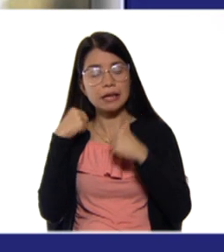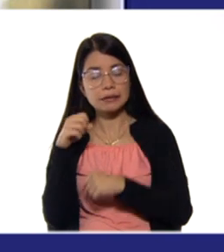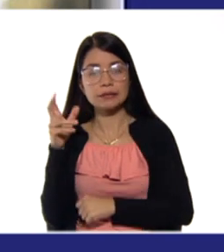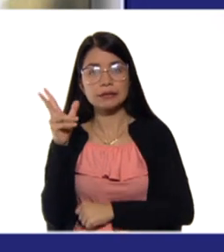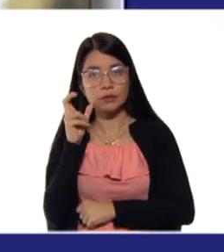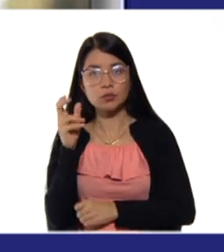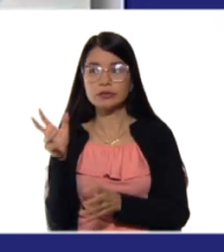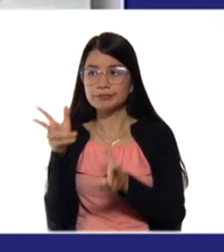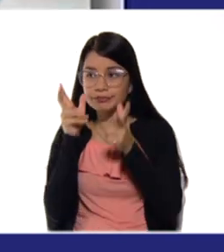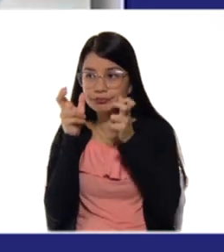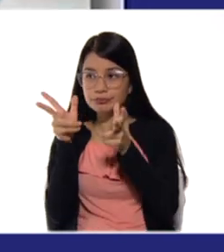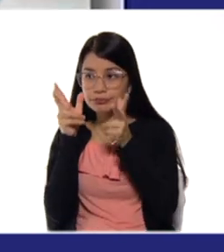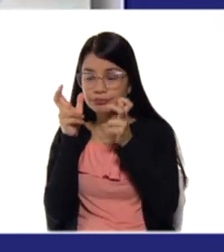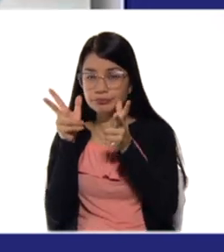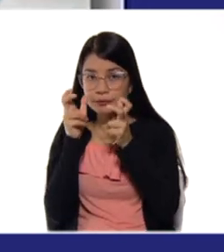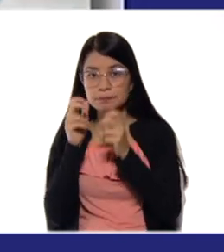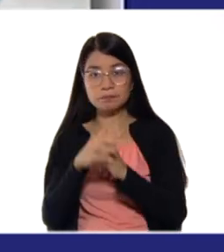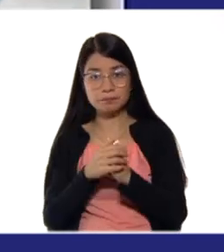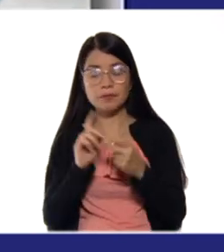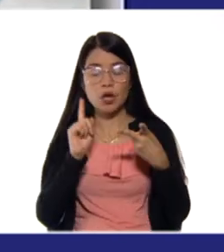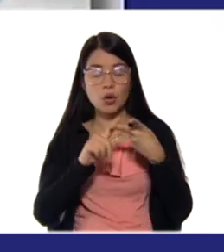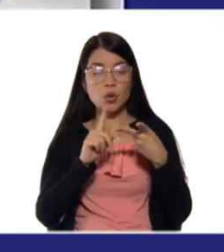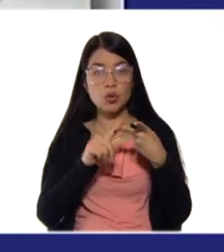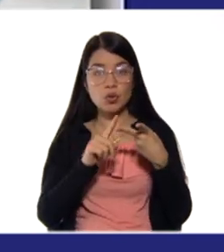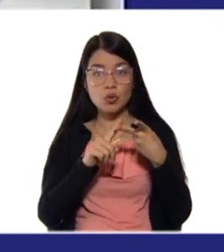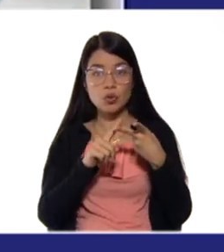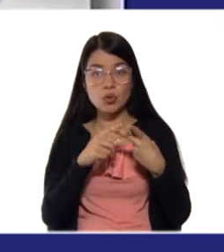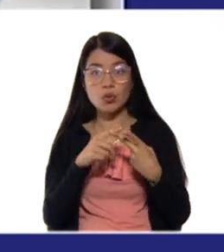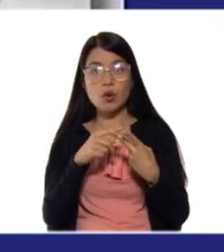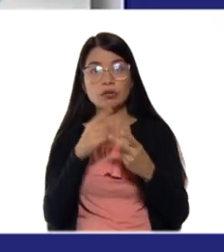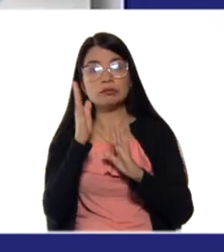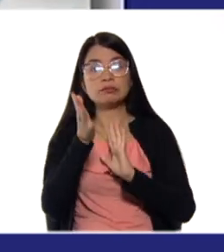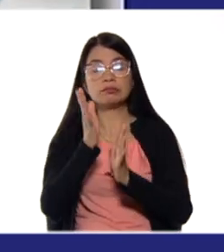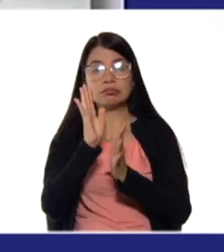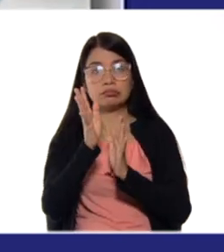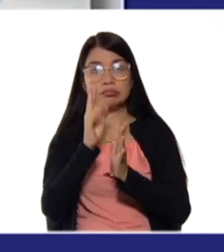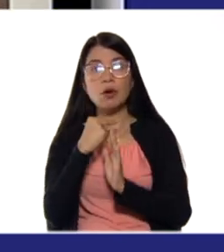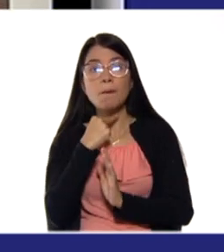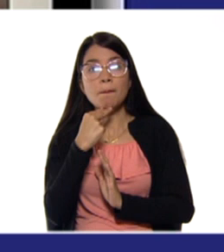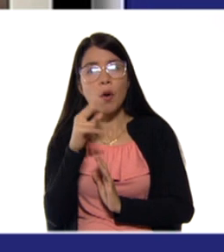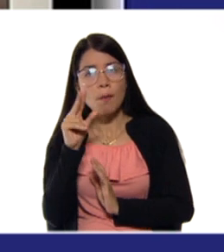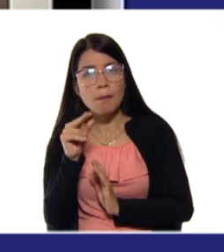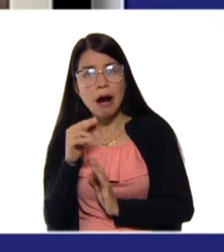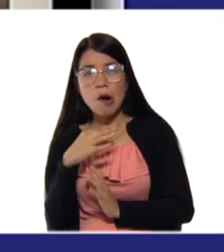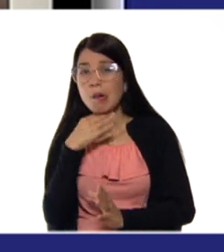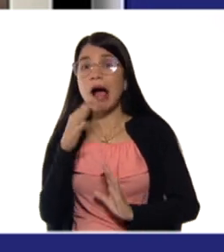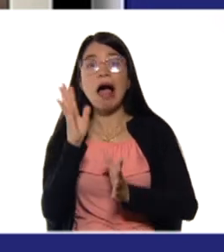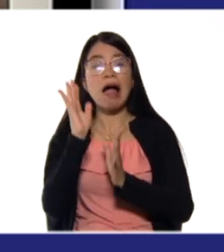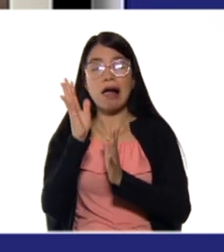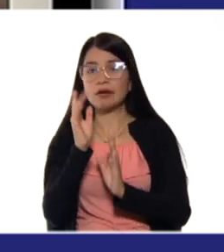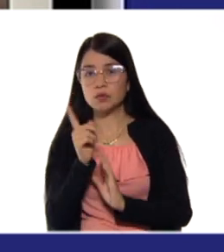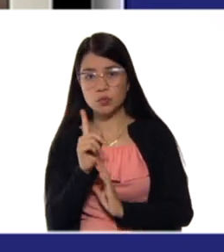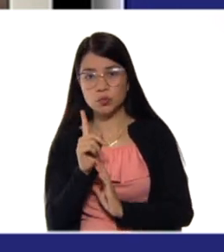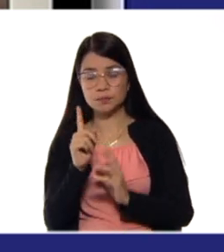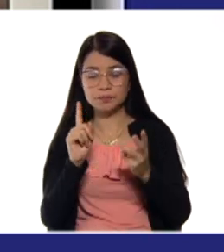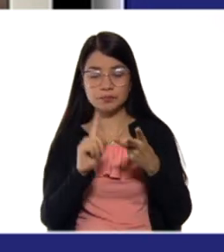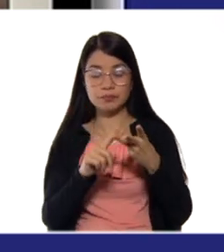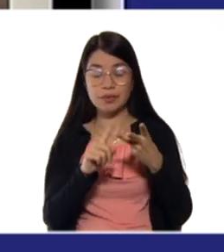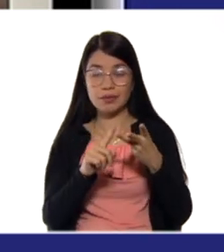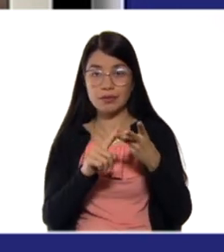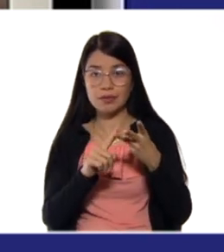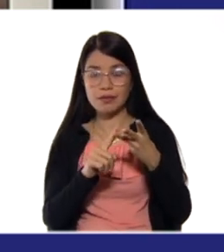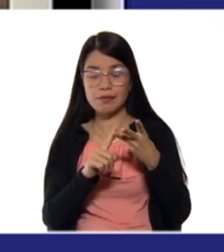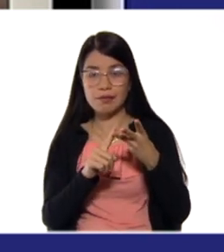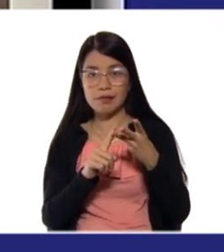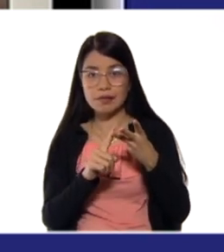y empática. 2. Hablar con un tono de voz adecuado. Evita gritar. 3. Expresa tu punto de vista con